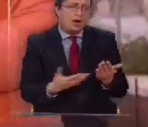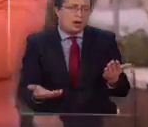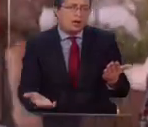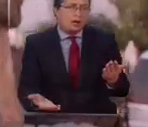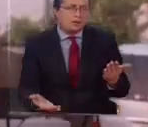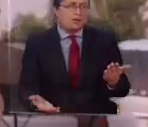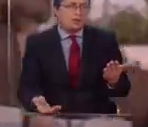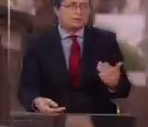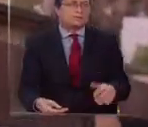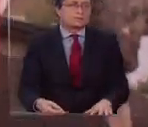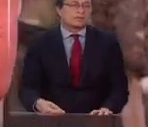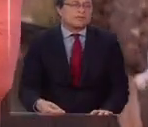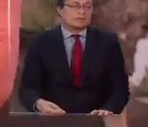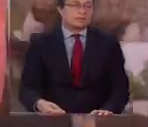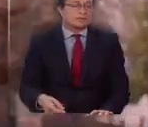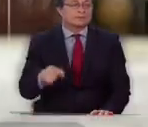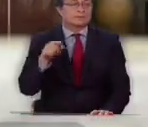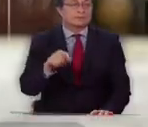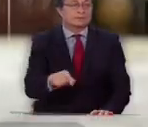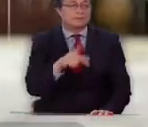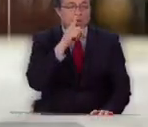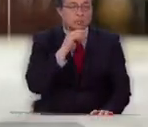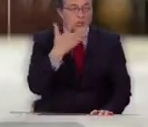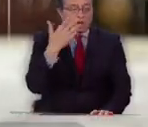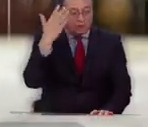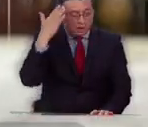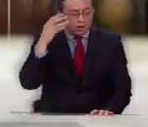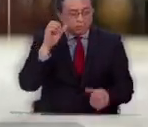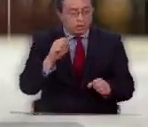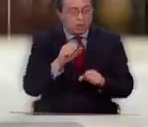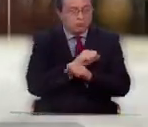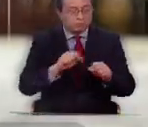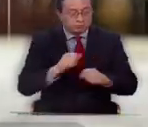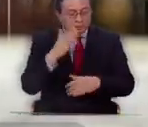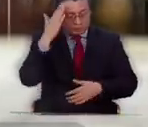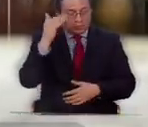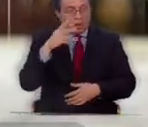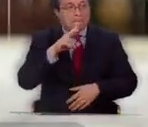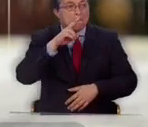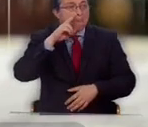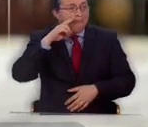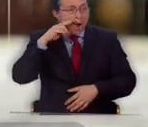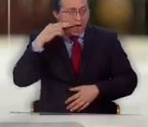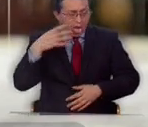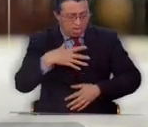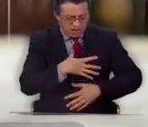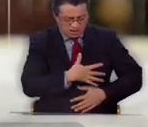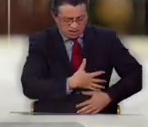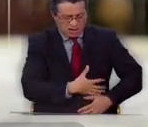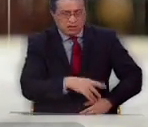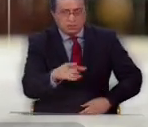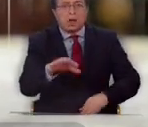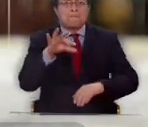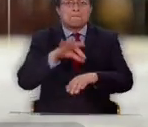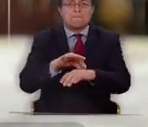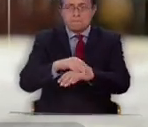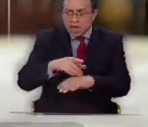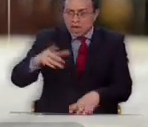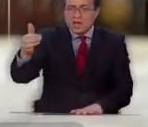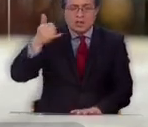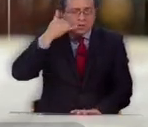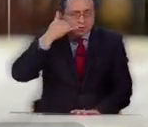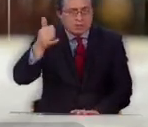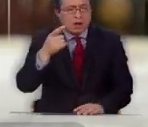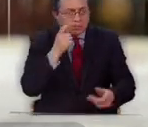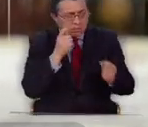Me salió como que me iba a dar una trombosis. Se me puso todo morado. Mi hermana me dijo, llama a algún médico, Pati, porque